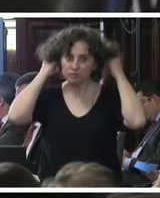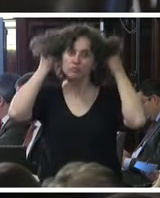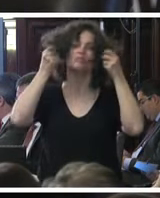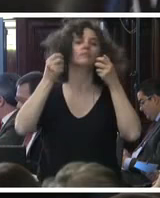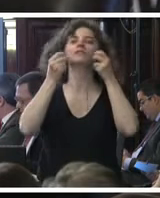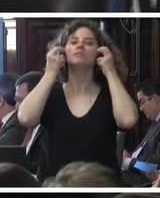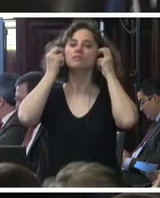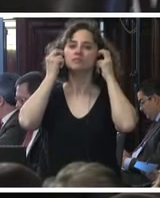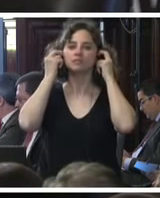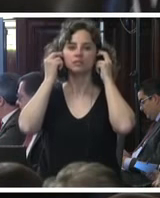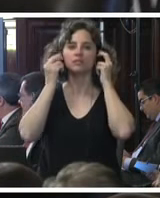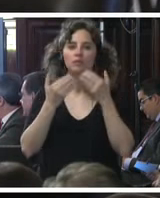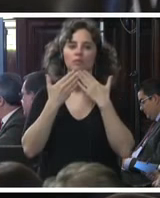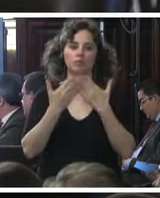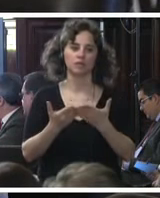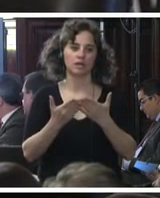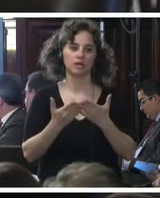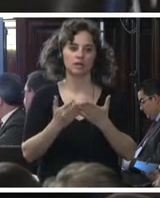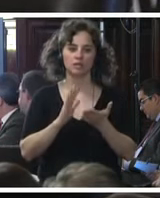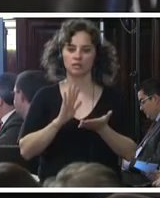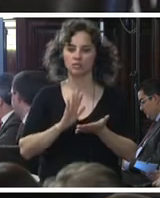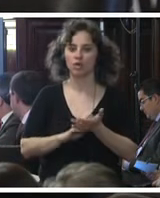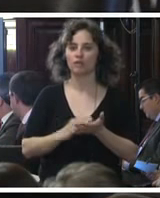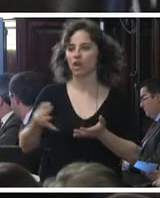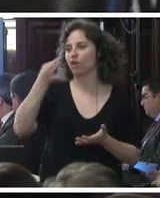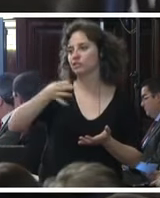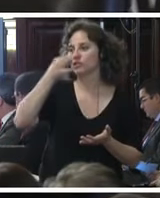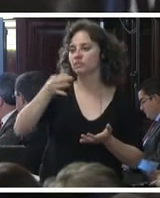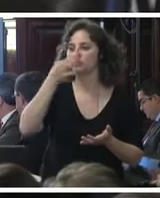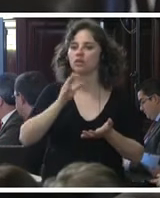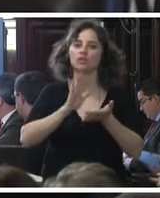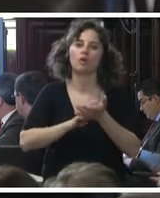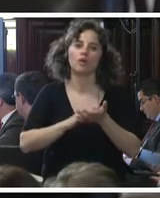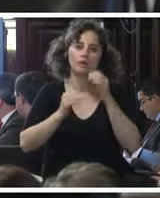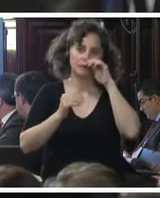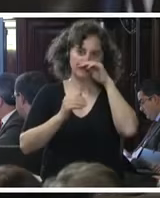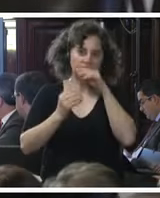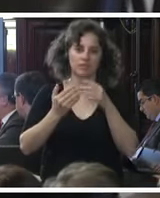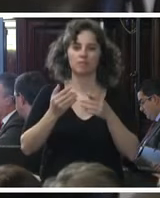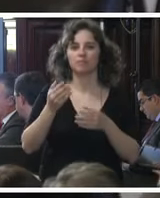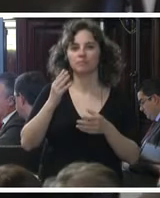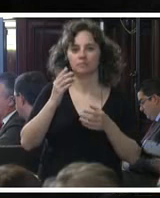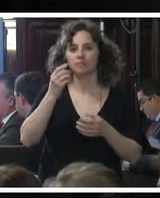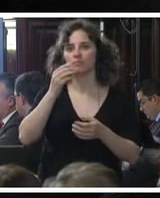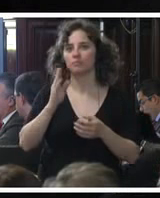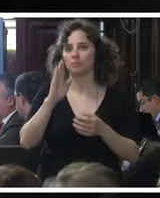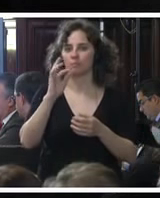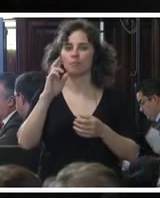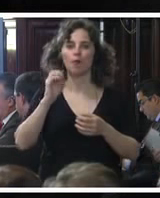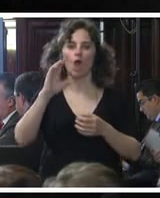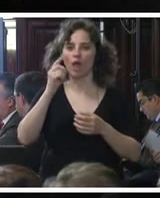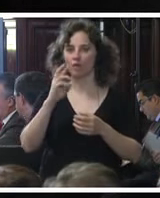muchas gracias en cuanto a los comentarios respecto a la posición de la Procuraduría General de la República